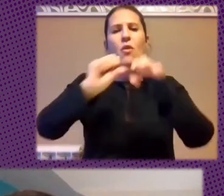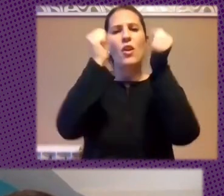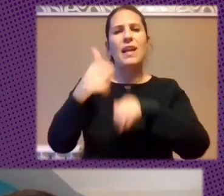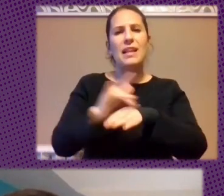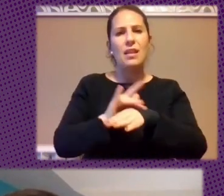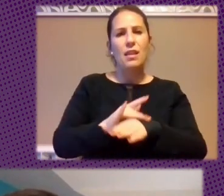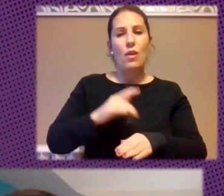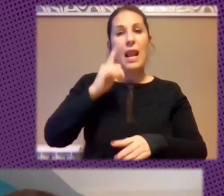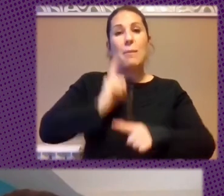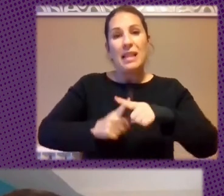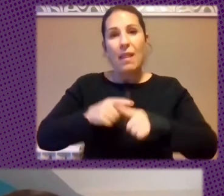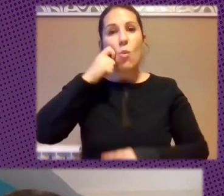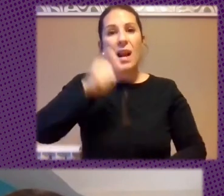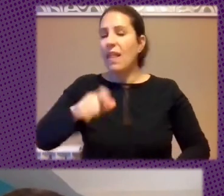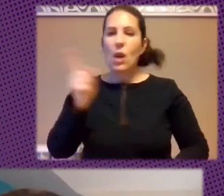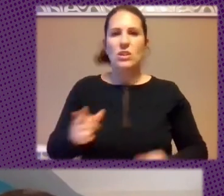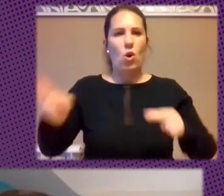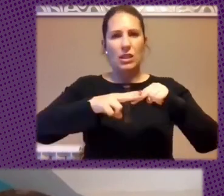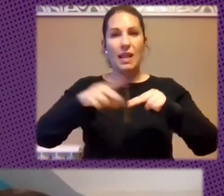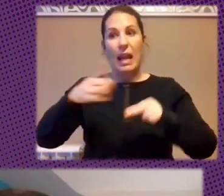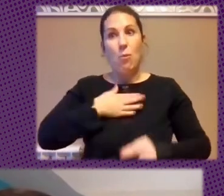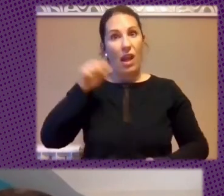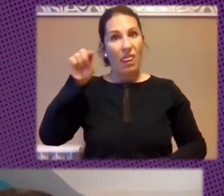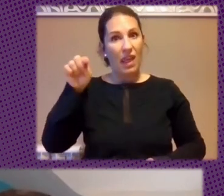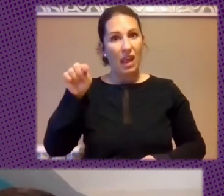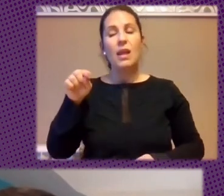Humanidad Que Aún No Está Conectada Que Puede Tener Esos Elementos De